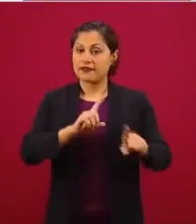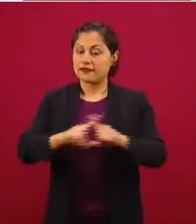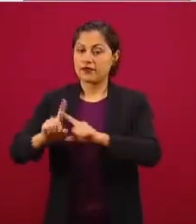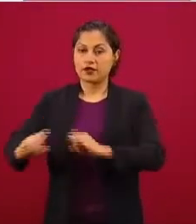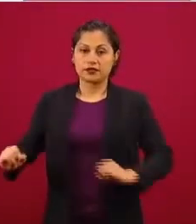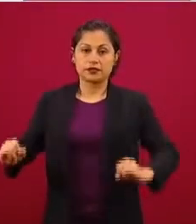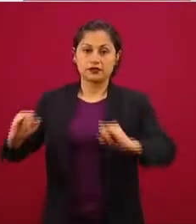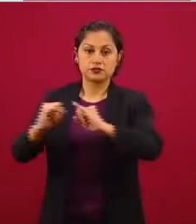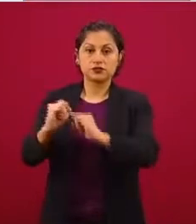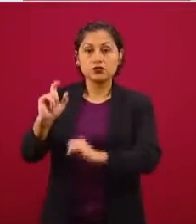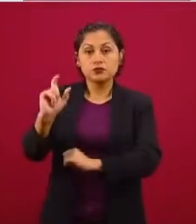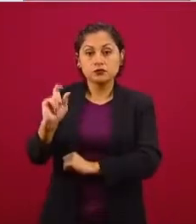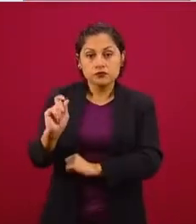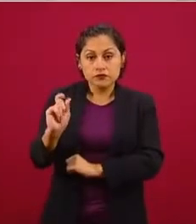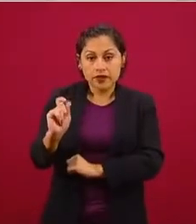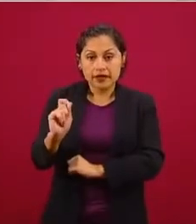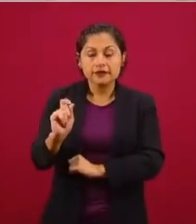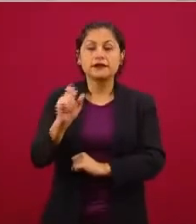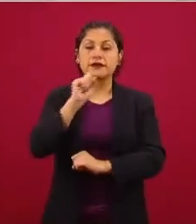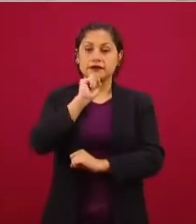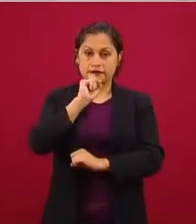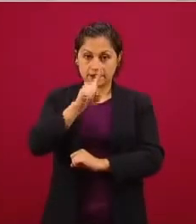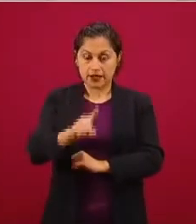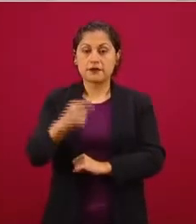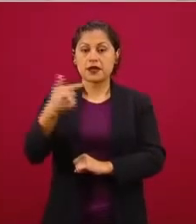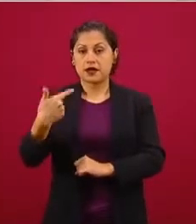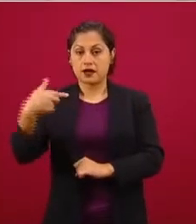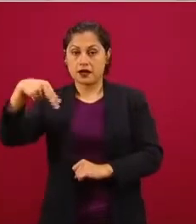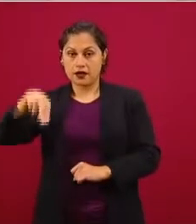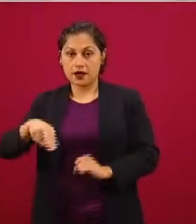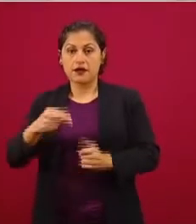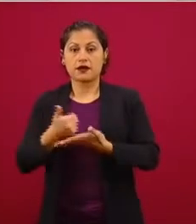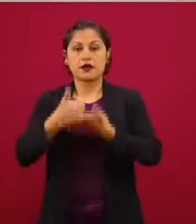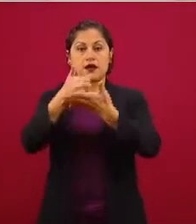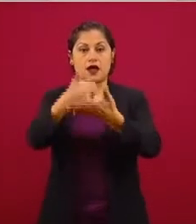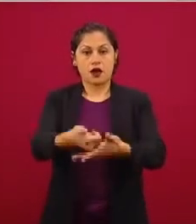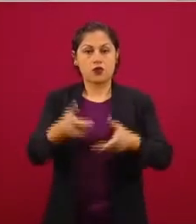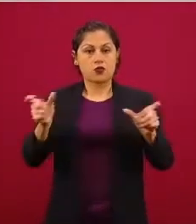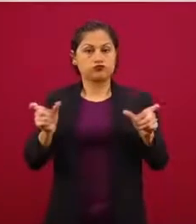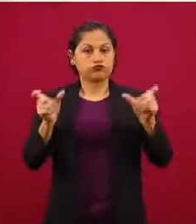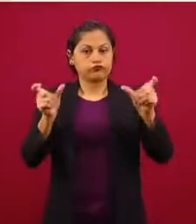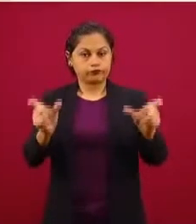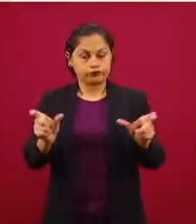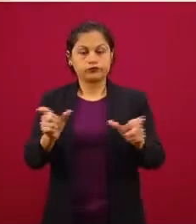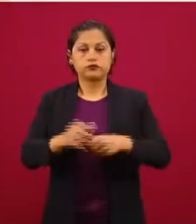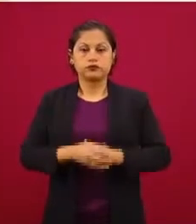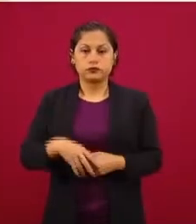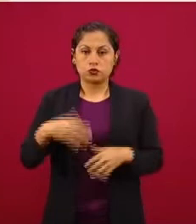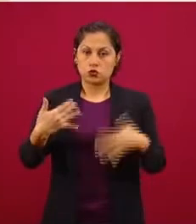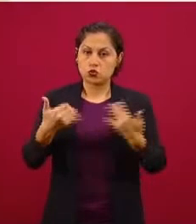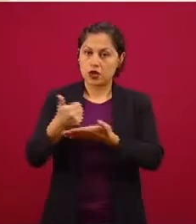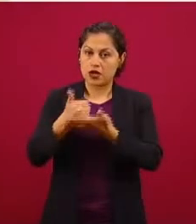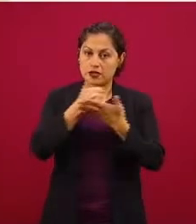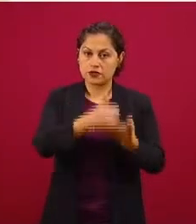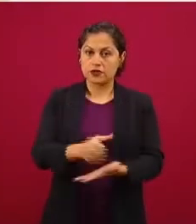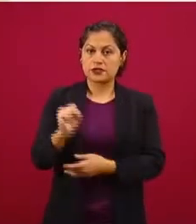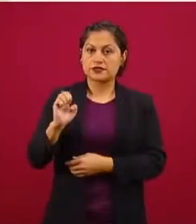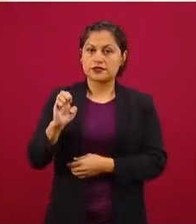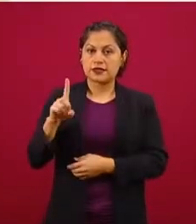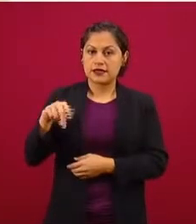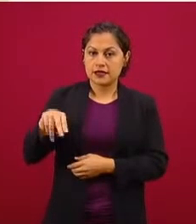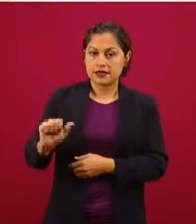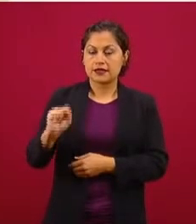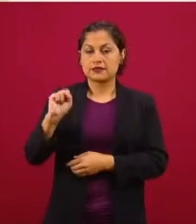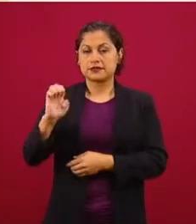toda el área de seguridad. La Guardia Nacional nos está ayudando muchísimo, SEDENA y SEMAR para